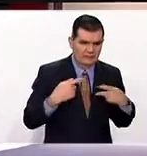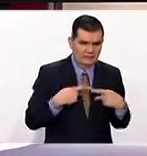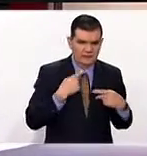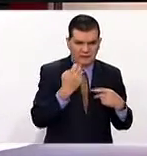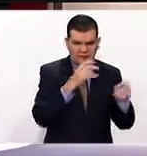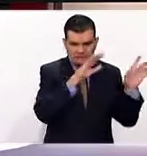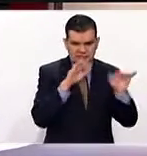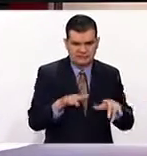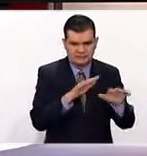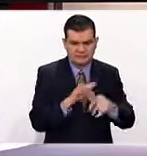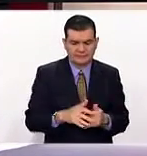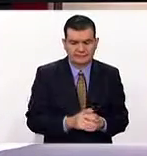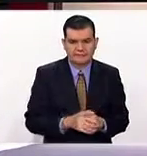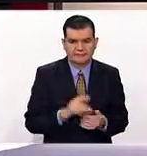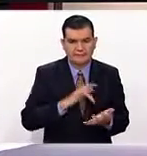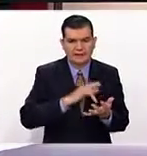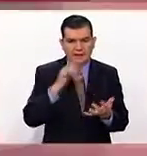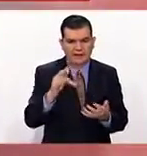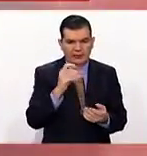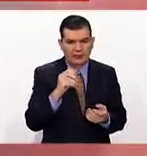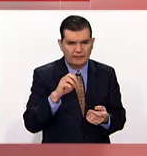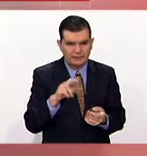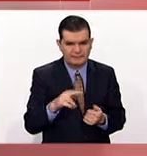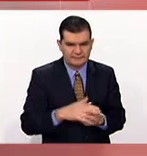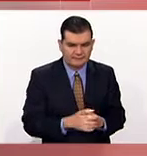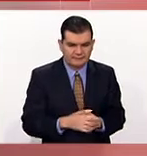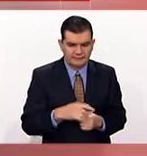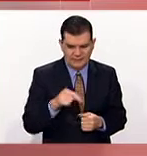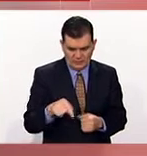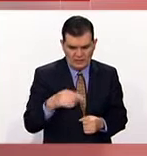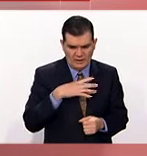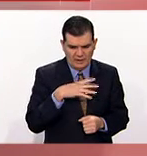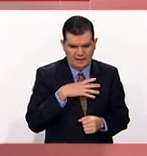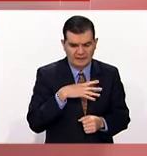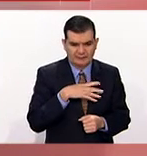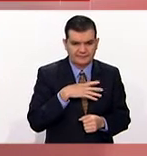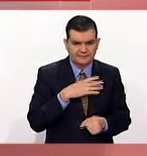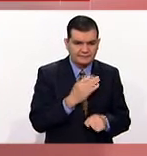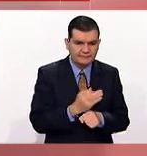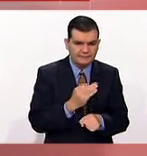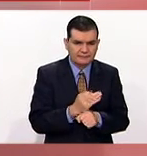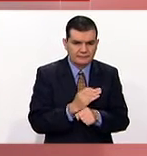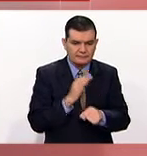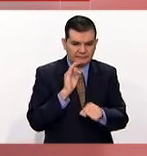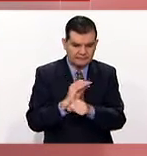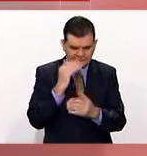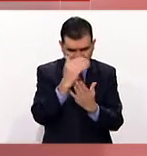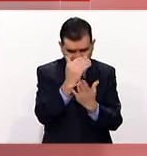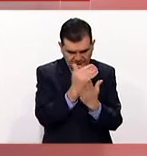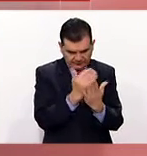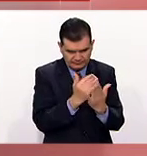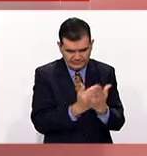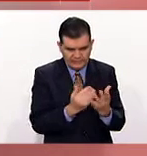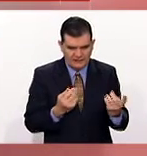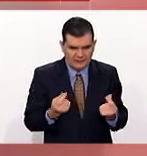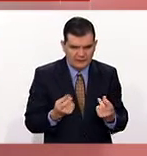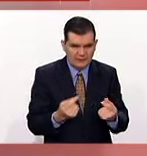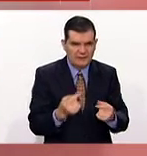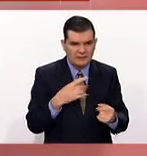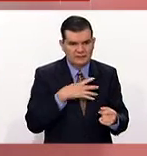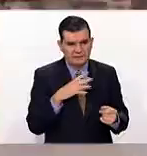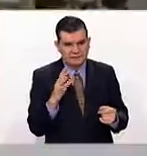estas nevadas. Gracias, Omar. Mira, estamos haciendo una serie de protocolos activos desde hace...